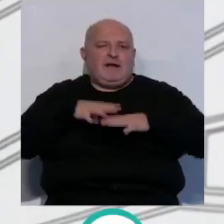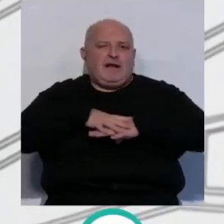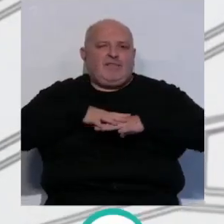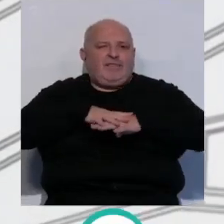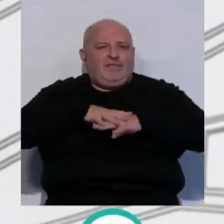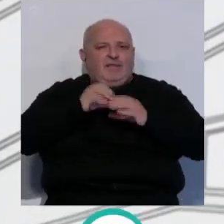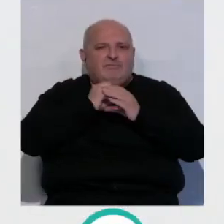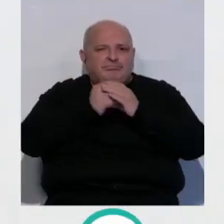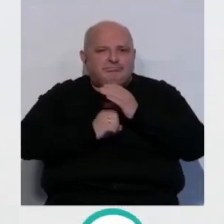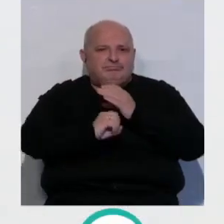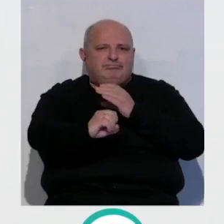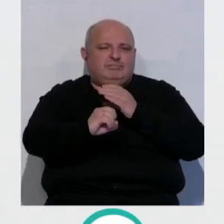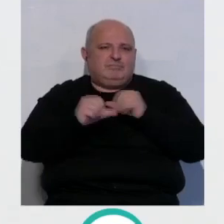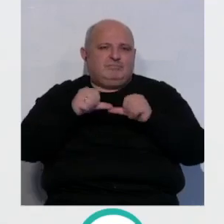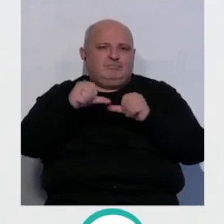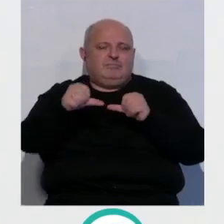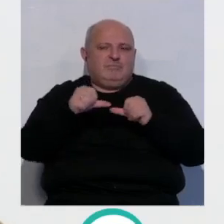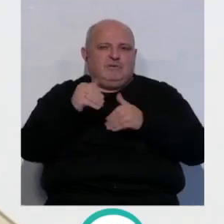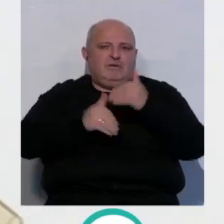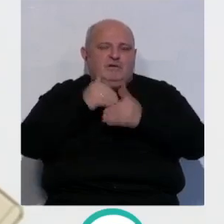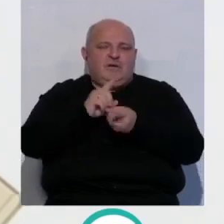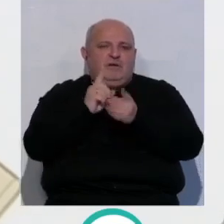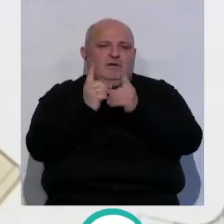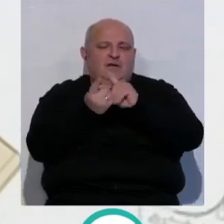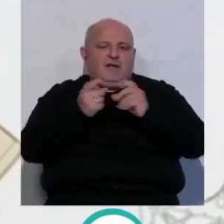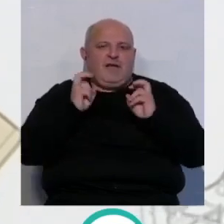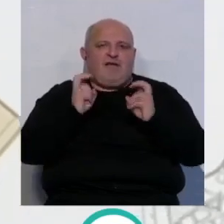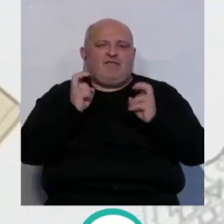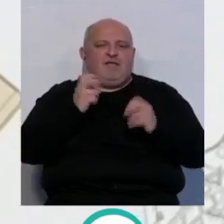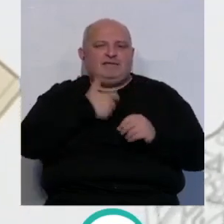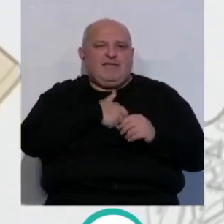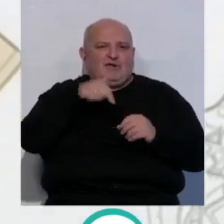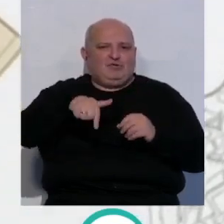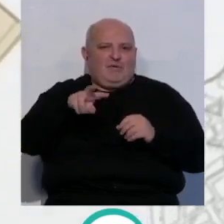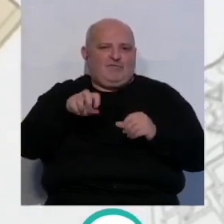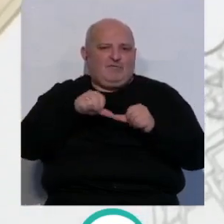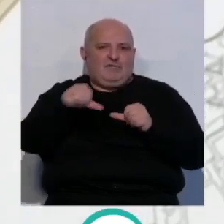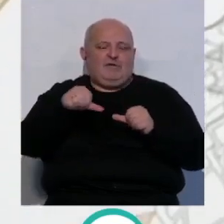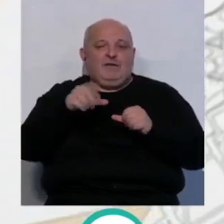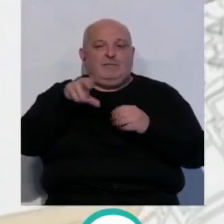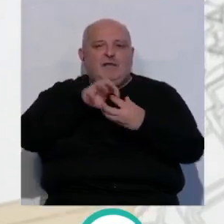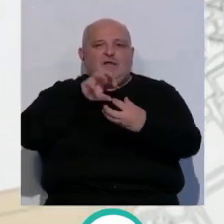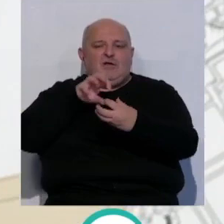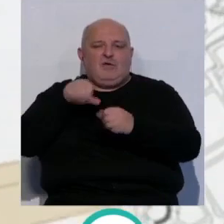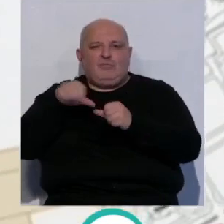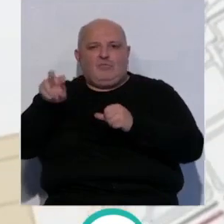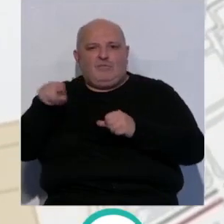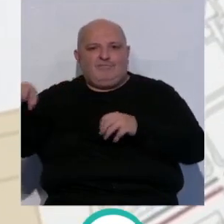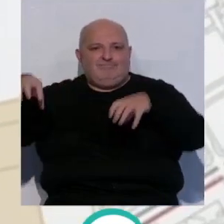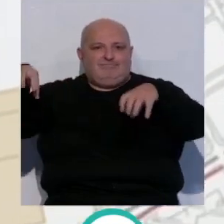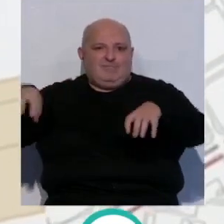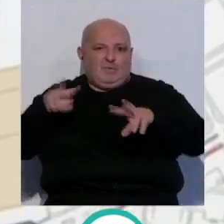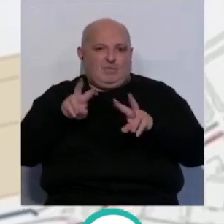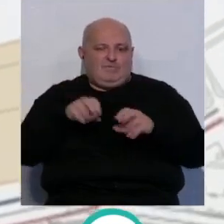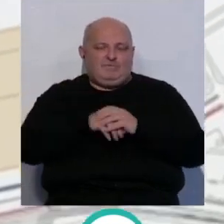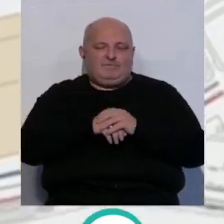para adaptarlas al previsible desarrollo urbanístico de la avenida de Astilleros y la nueva terminal de contenedores. Por otra